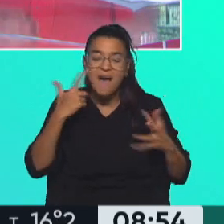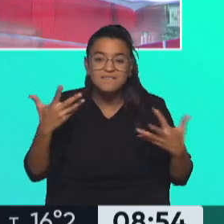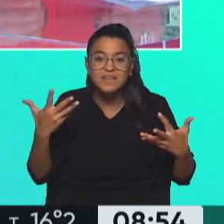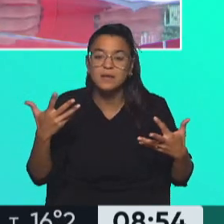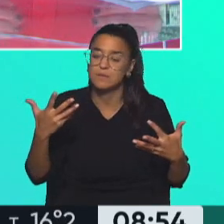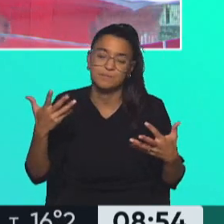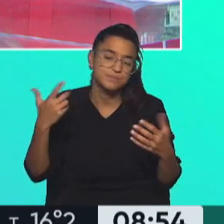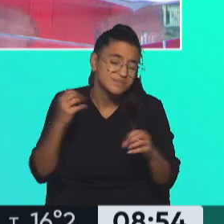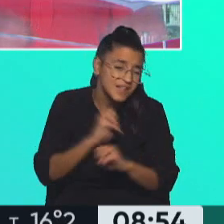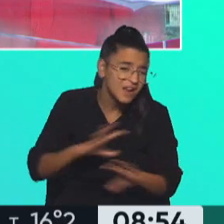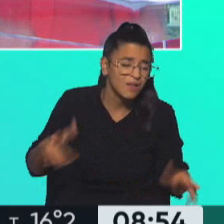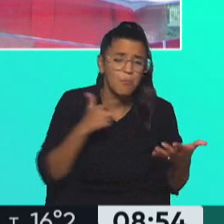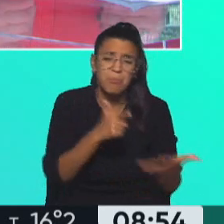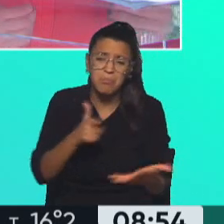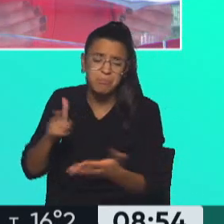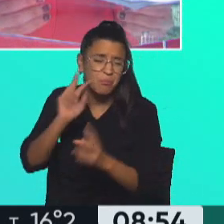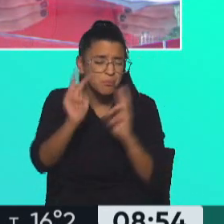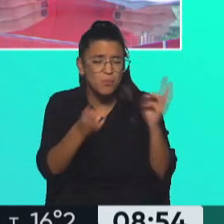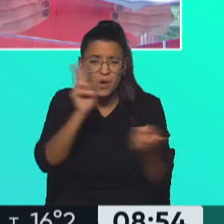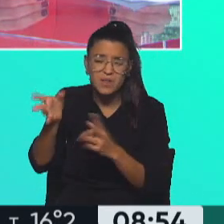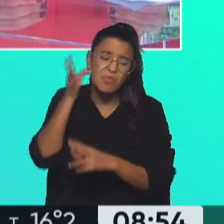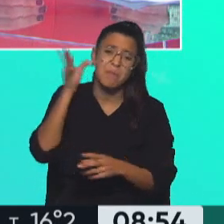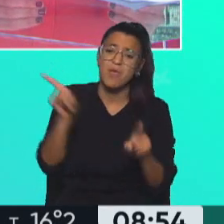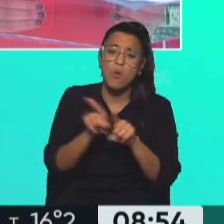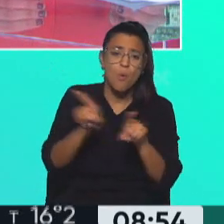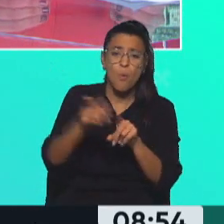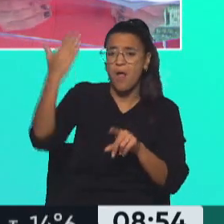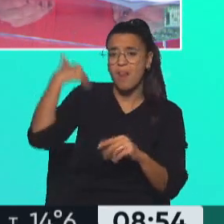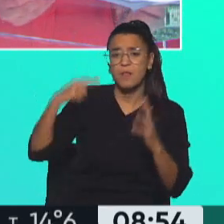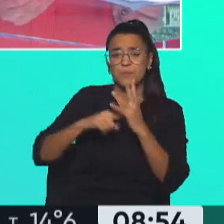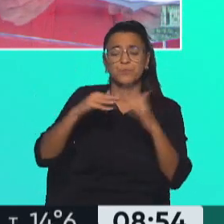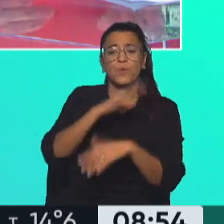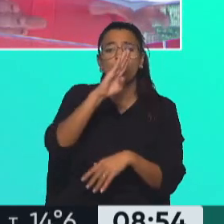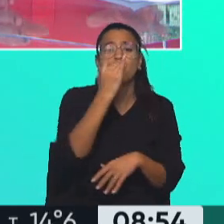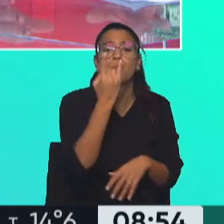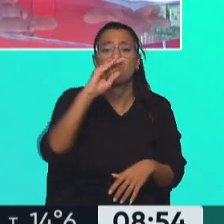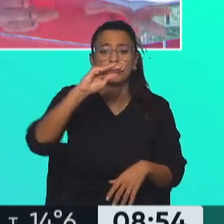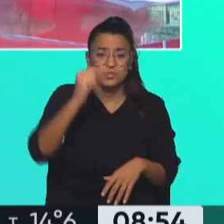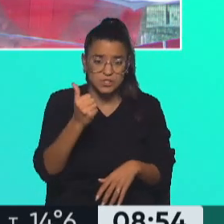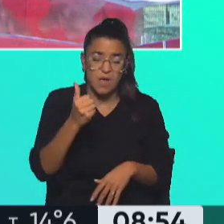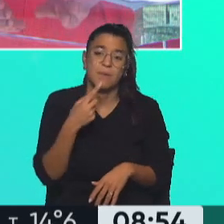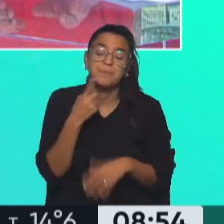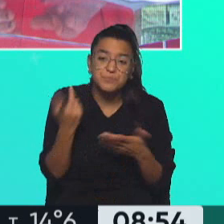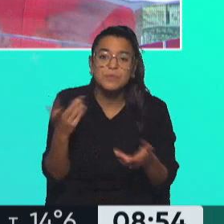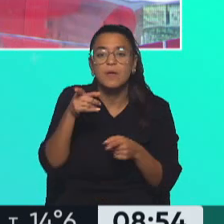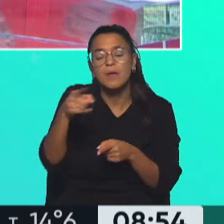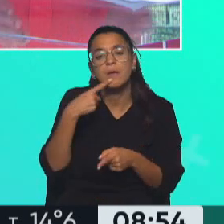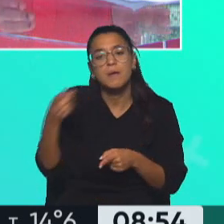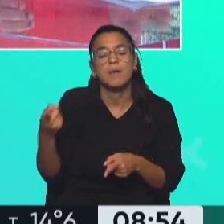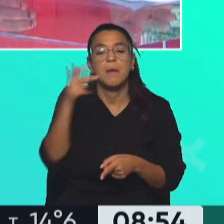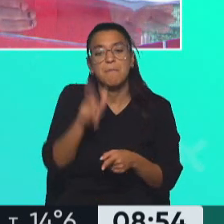atrocidades. Se cometen más atrocidades como la que sucedió en Bucha. Y, bueno, precisamente esto también. El Papa